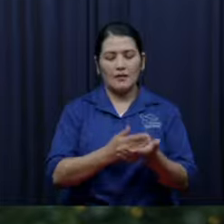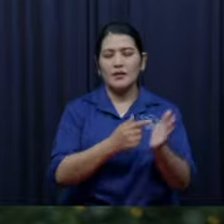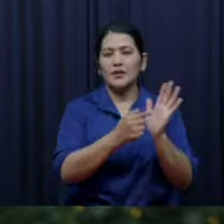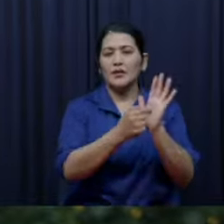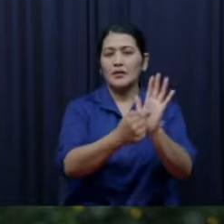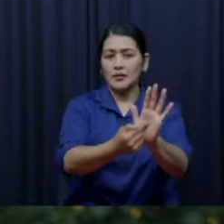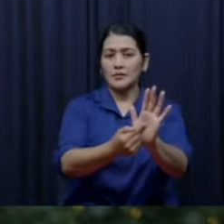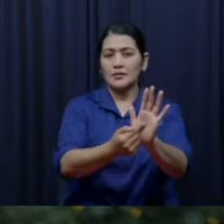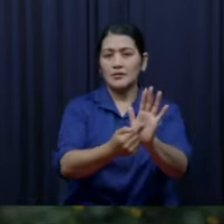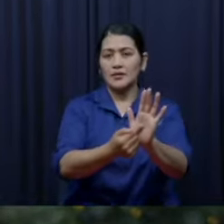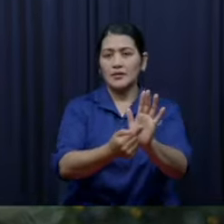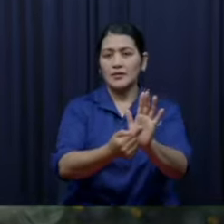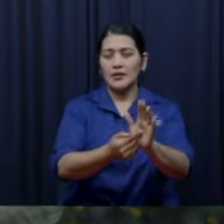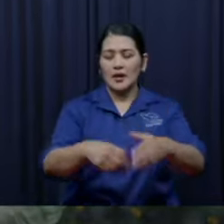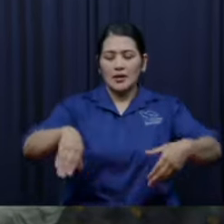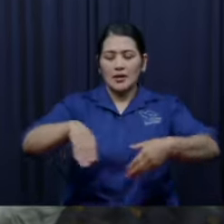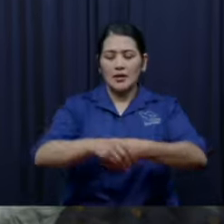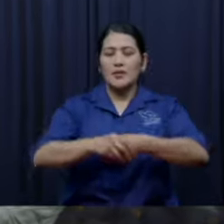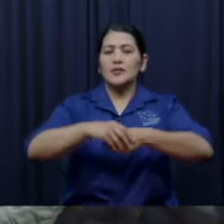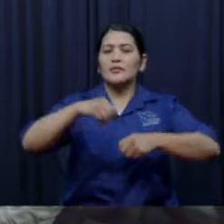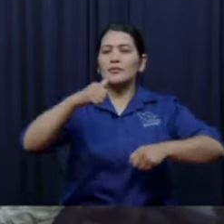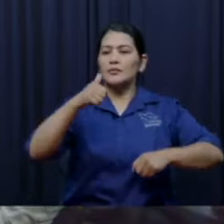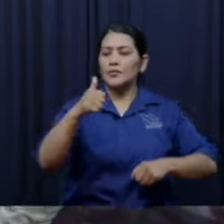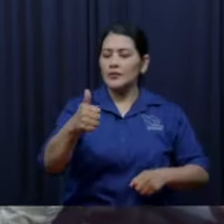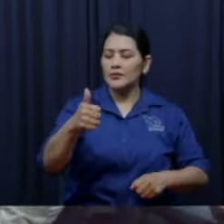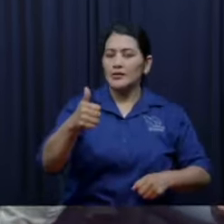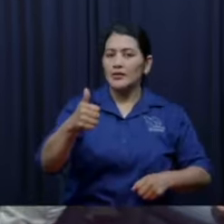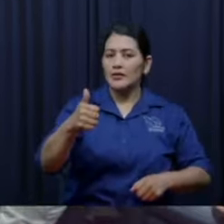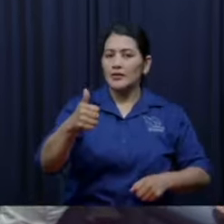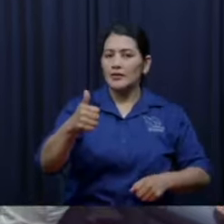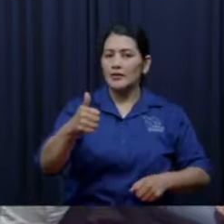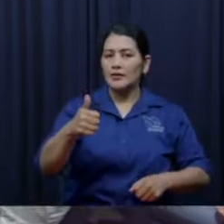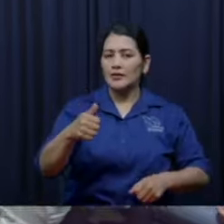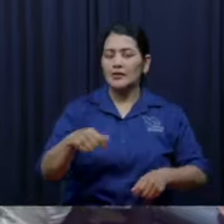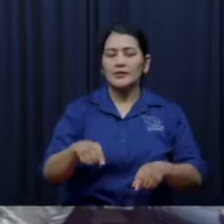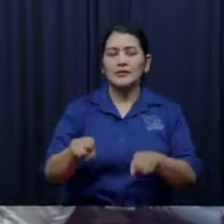el bien y la misericordia el que halló esposa